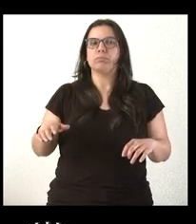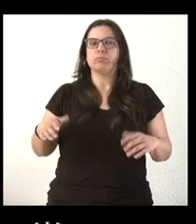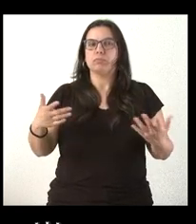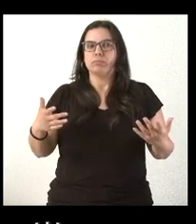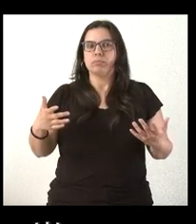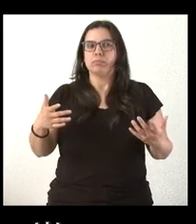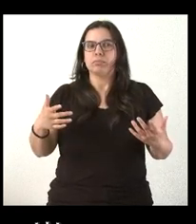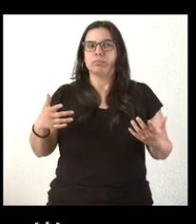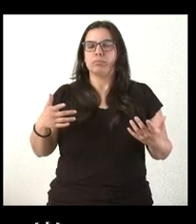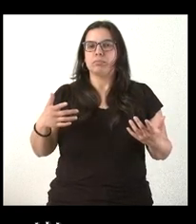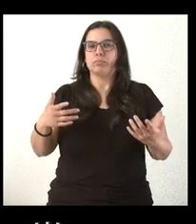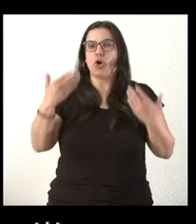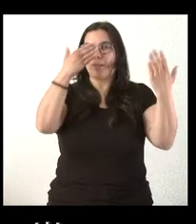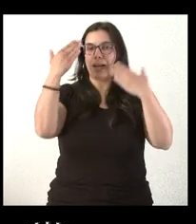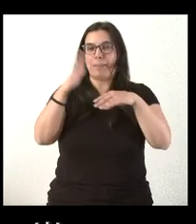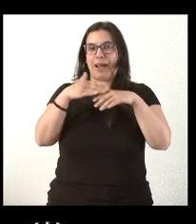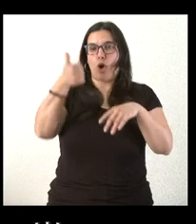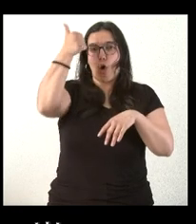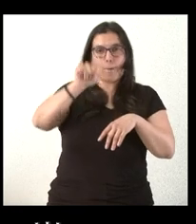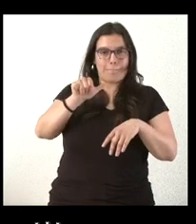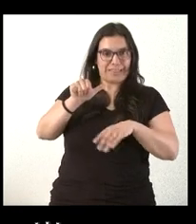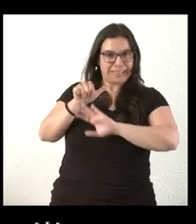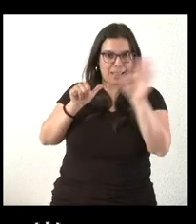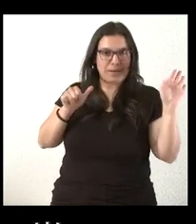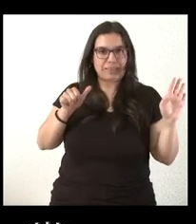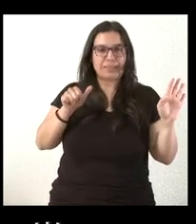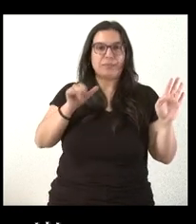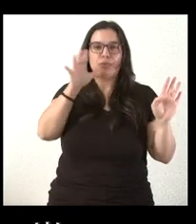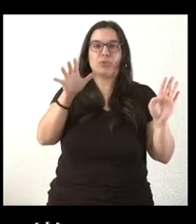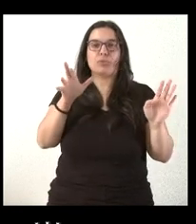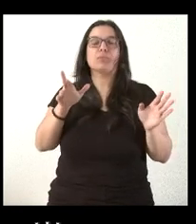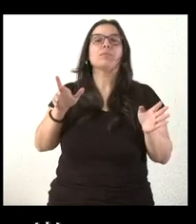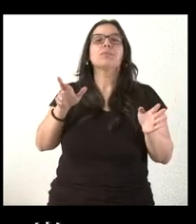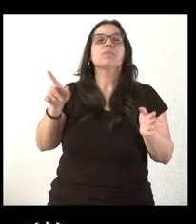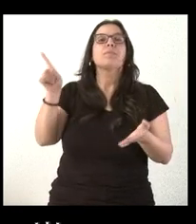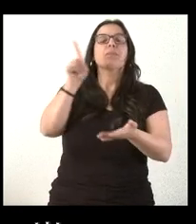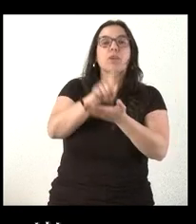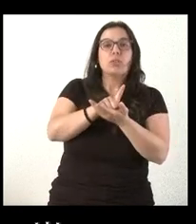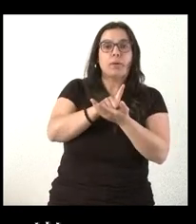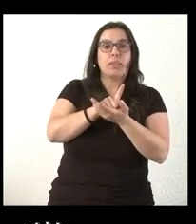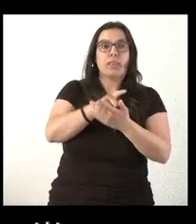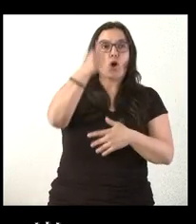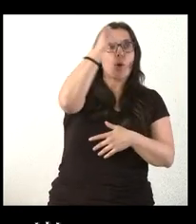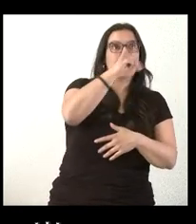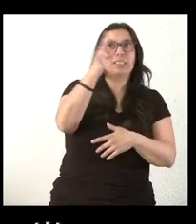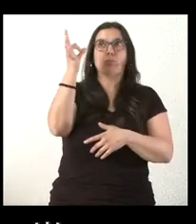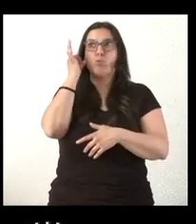los ciudadanos hombres, el homenaje, porque una vez más vuelven ustedes a premiar más hombres que mujeres.